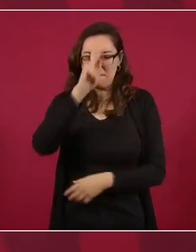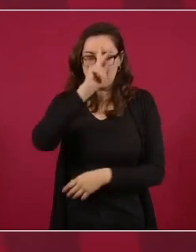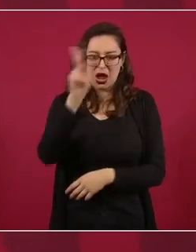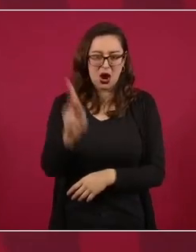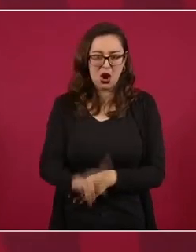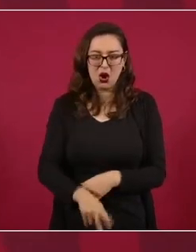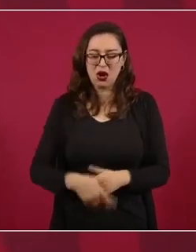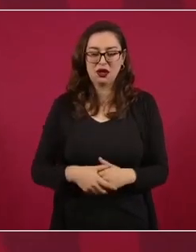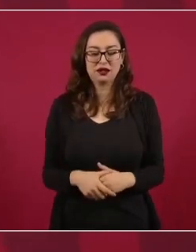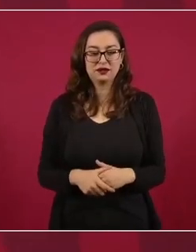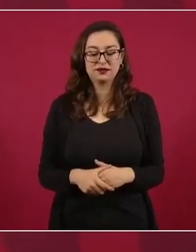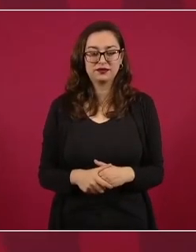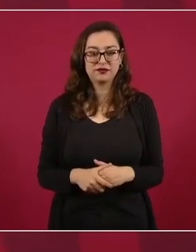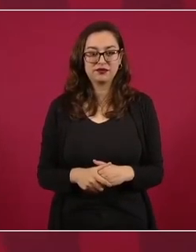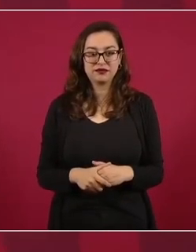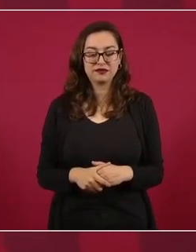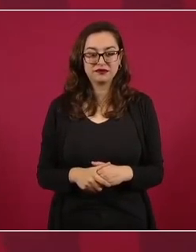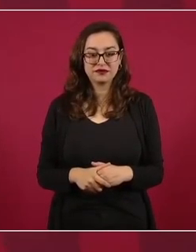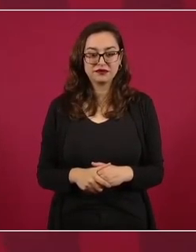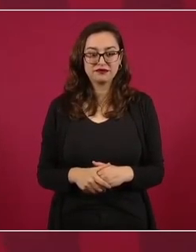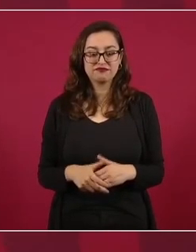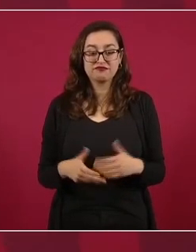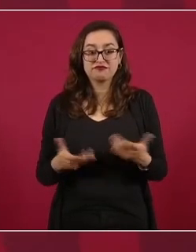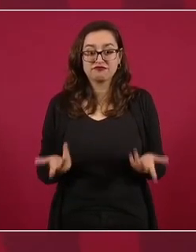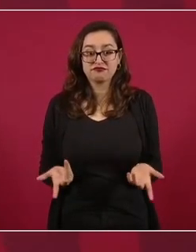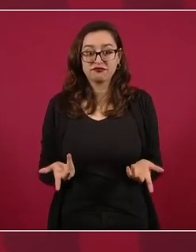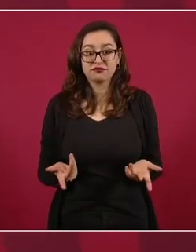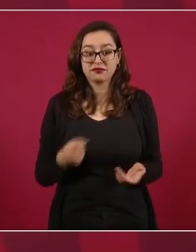se asoció